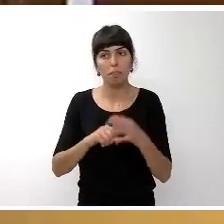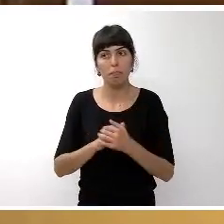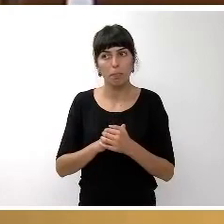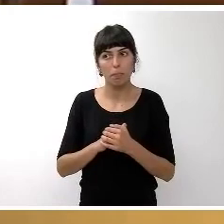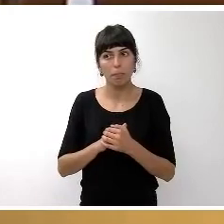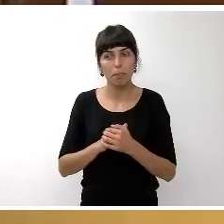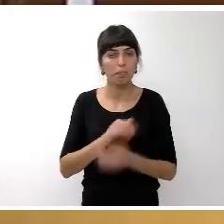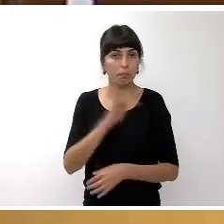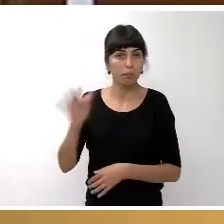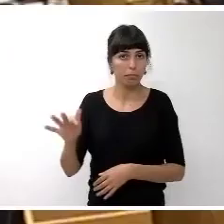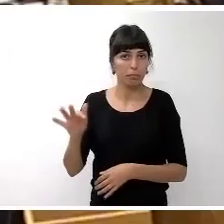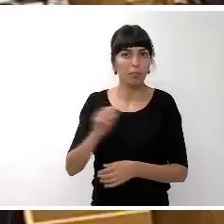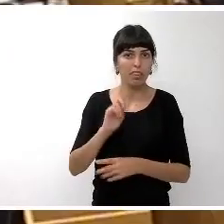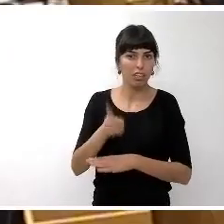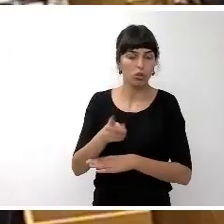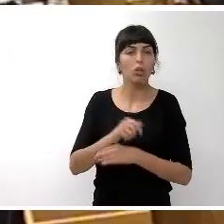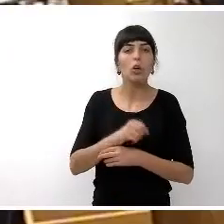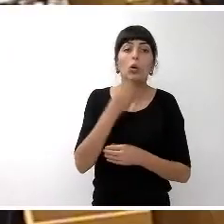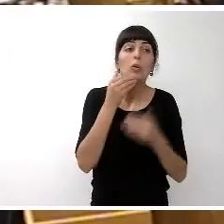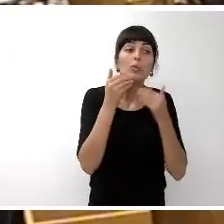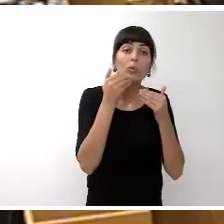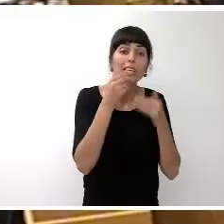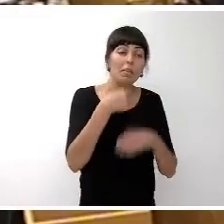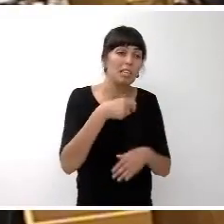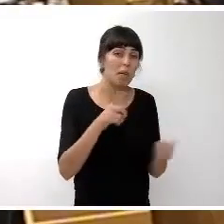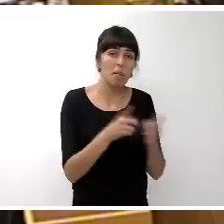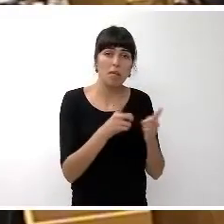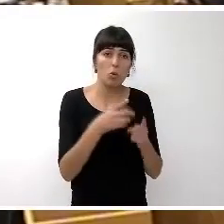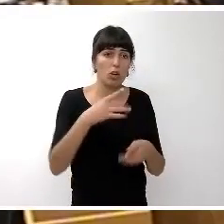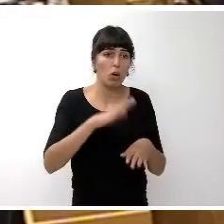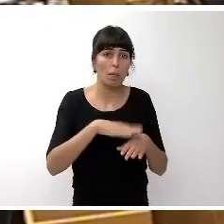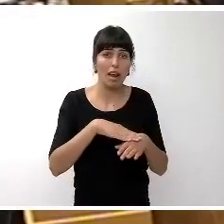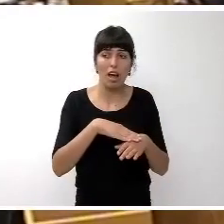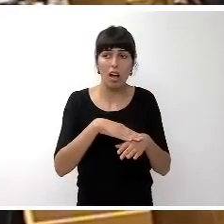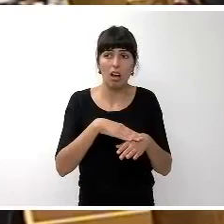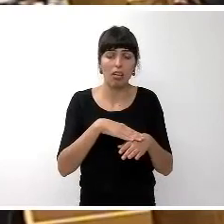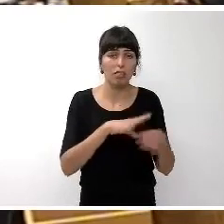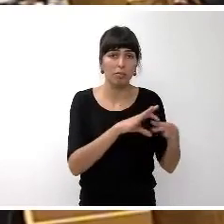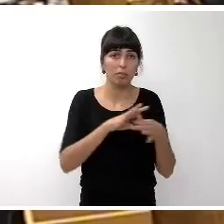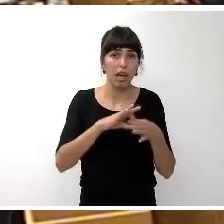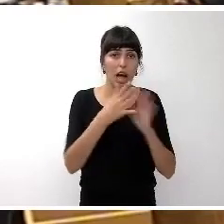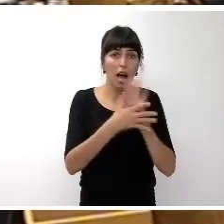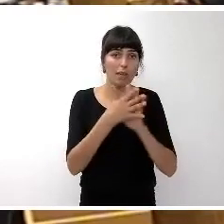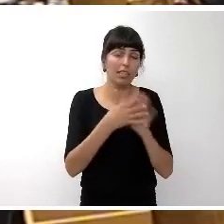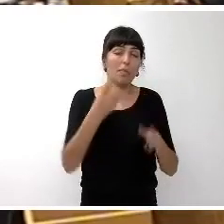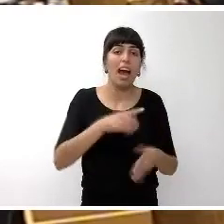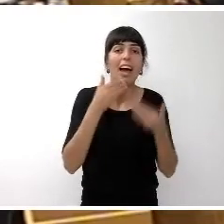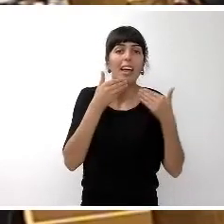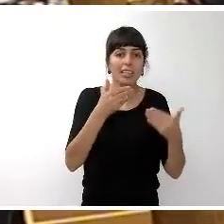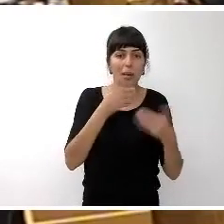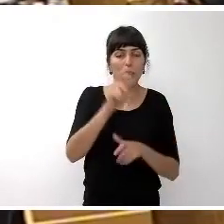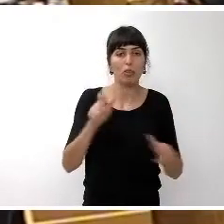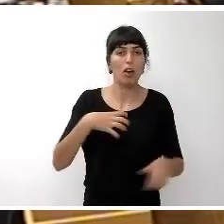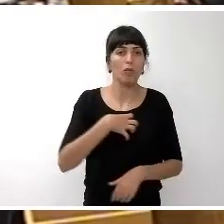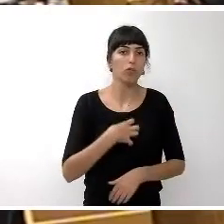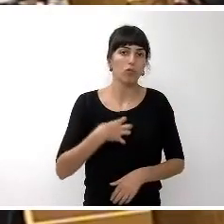Muchas gracias presidente brevemente simplemente para agradecer las referencias de los distintos grupos a los funcionarios y funcionarias en